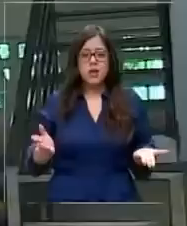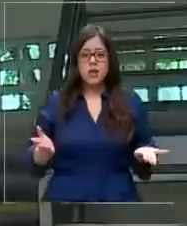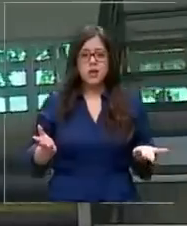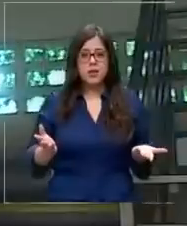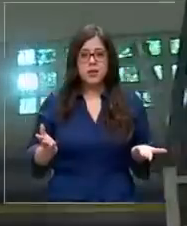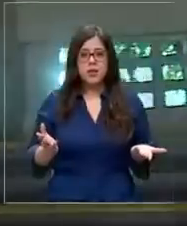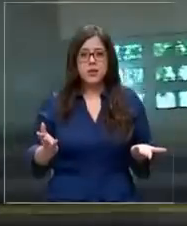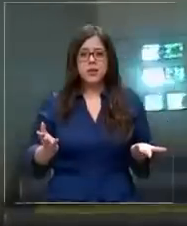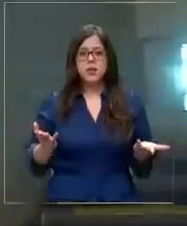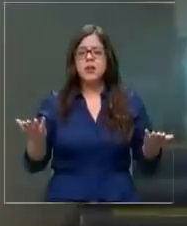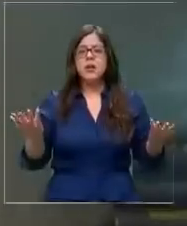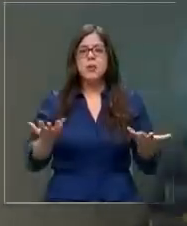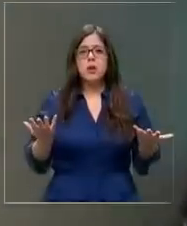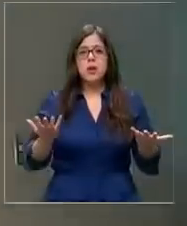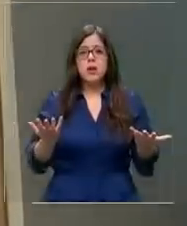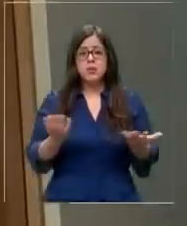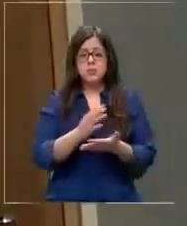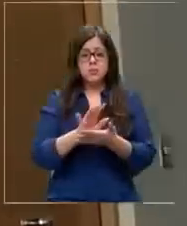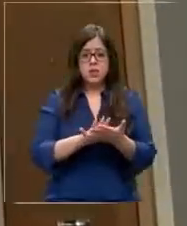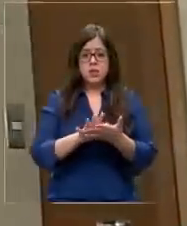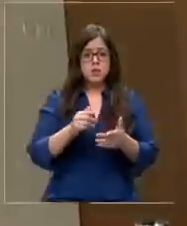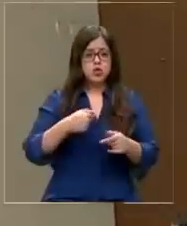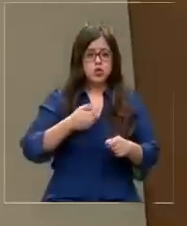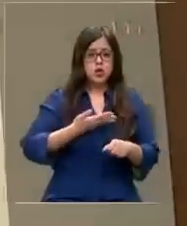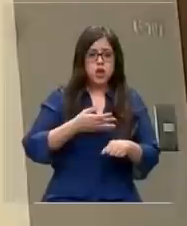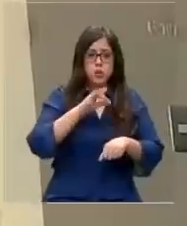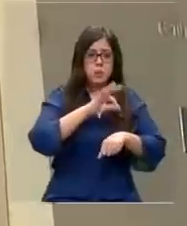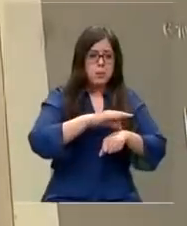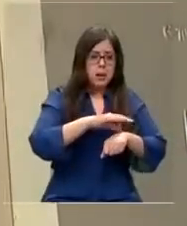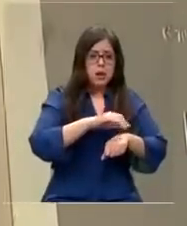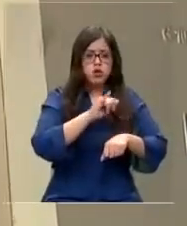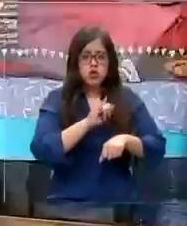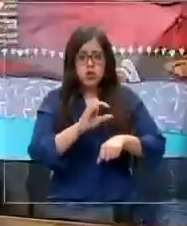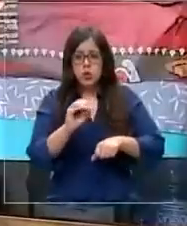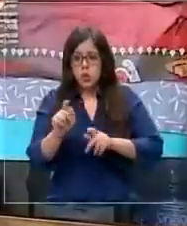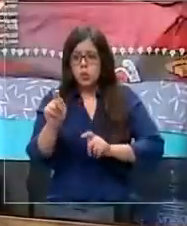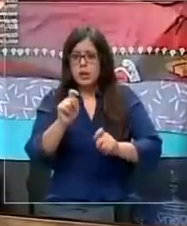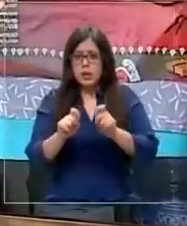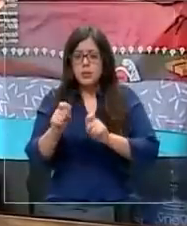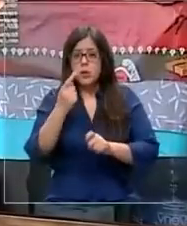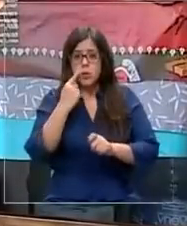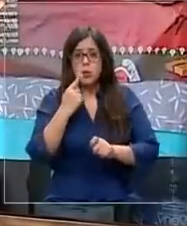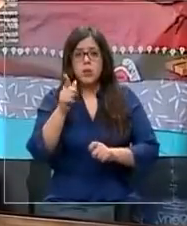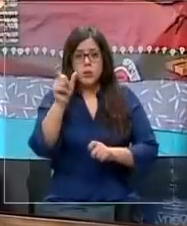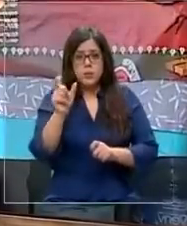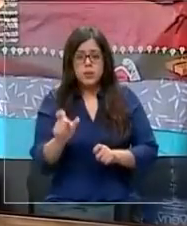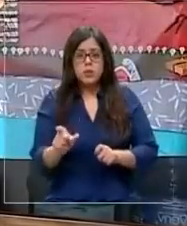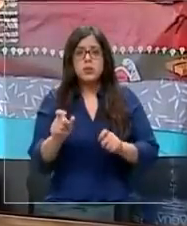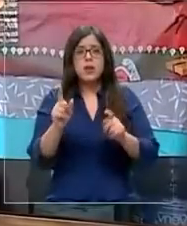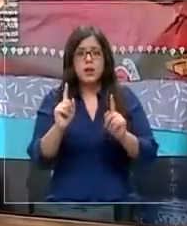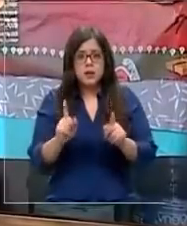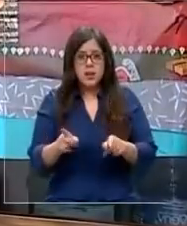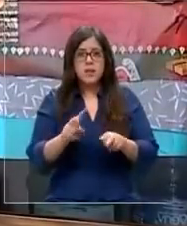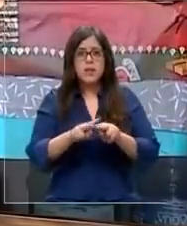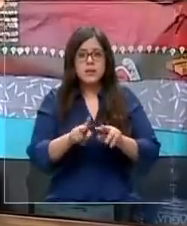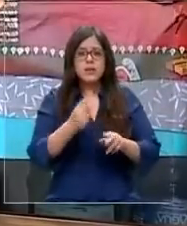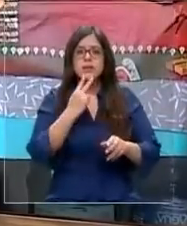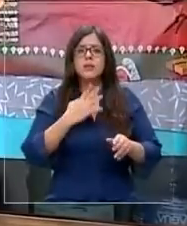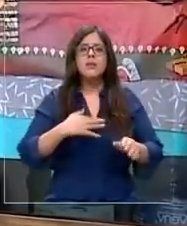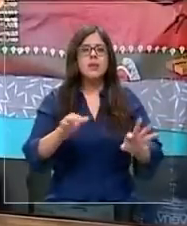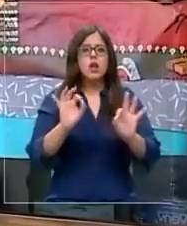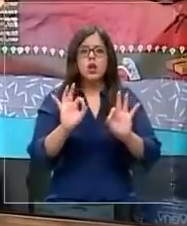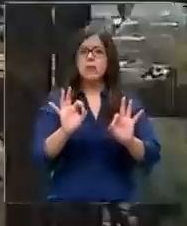independientemente que yo tenga médico, que no tenga terapia, una persona debería realizar su vida normal,